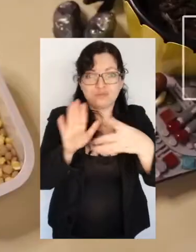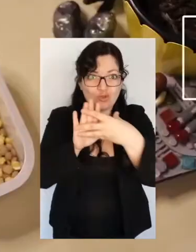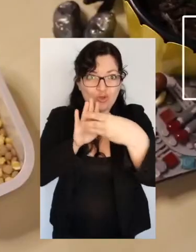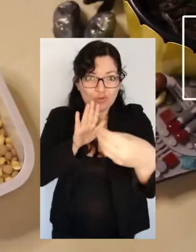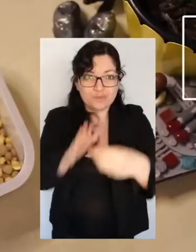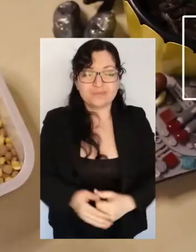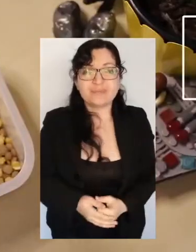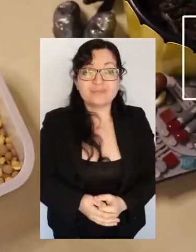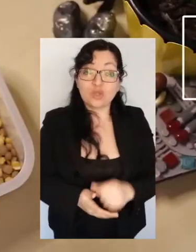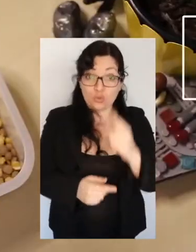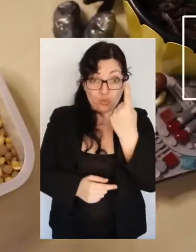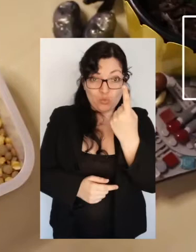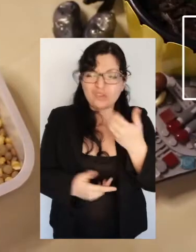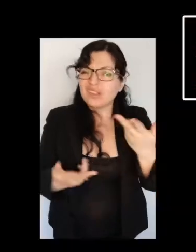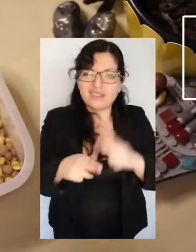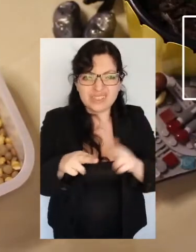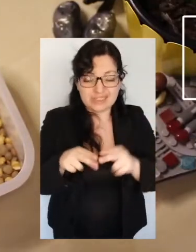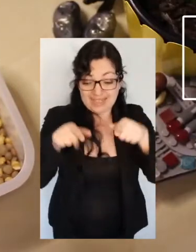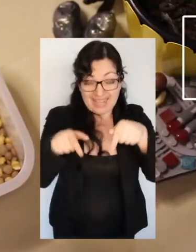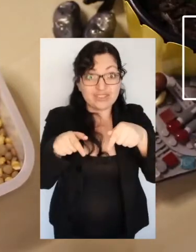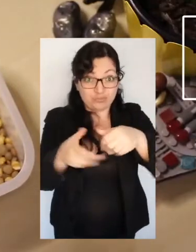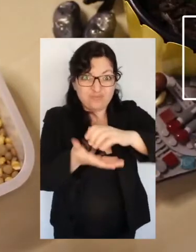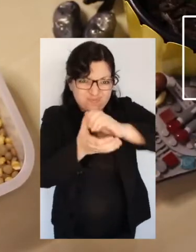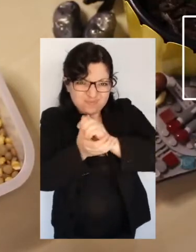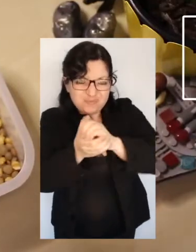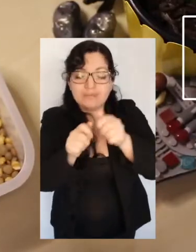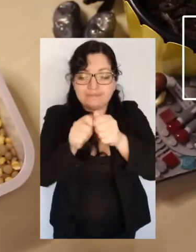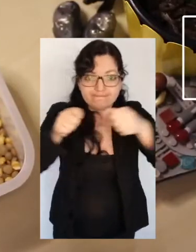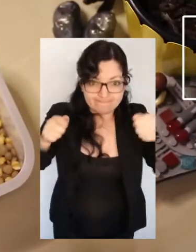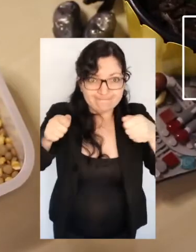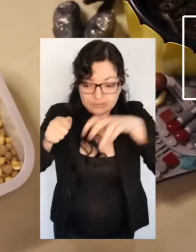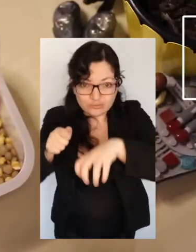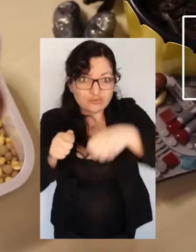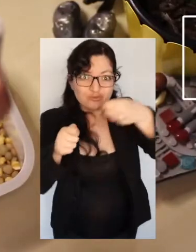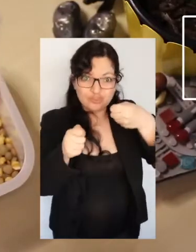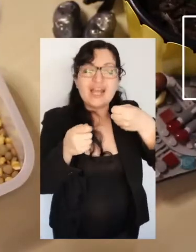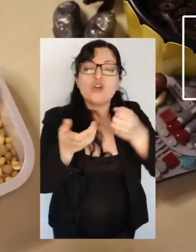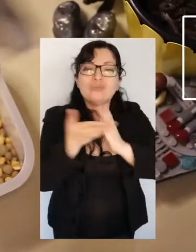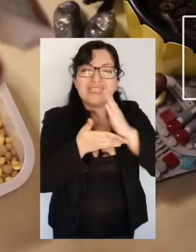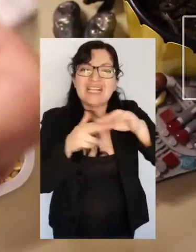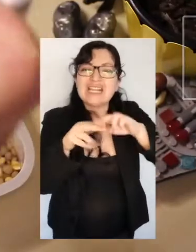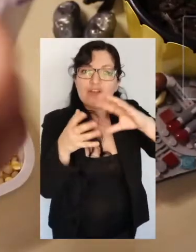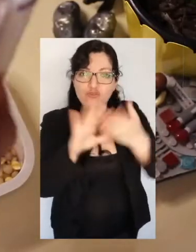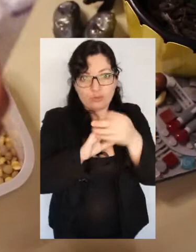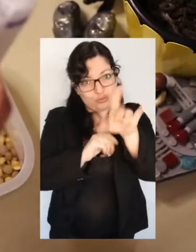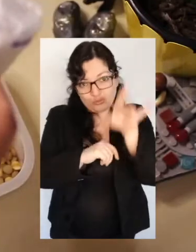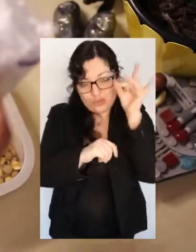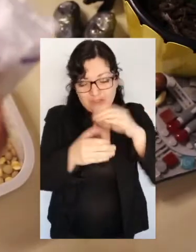1. Abre el paquete de masa para moldear y moldéalo con la forma que tú quieras.